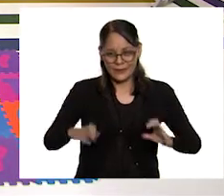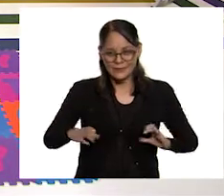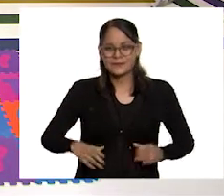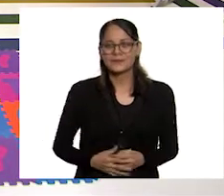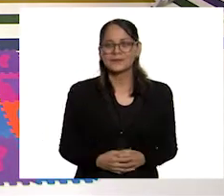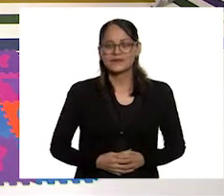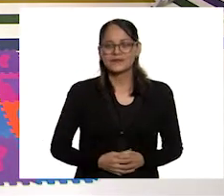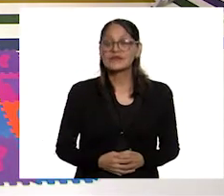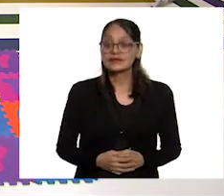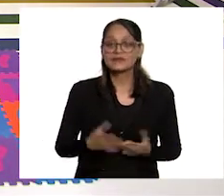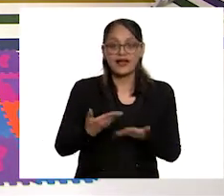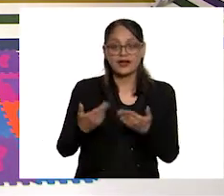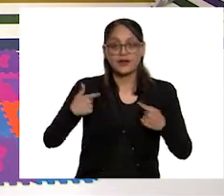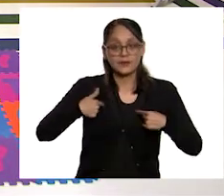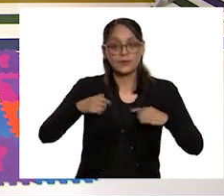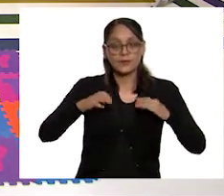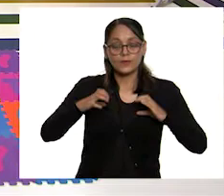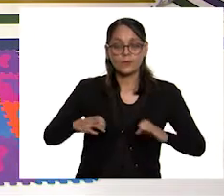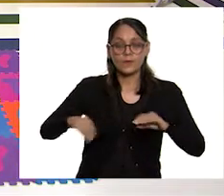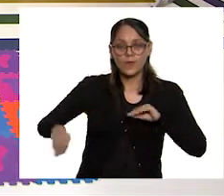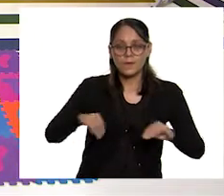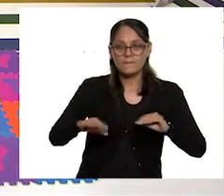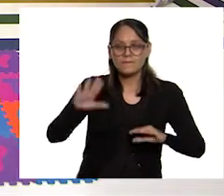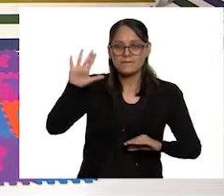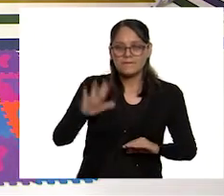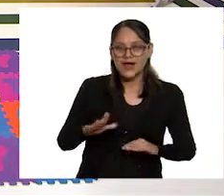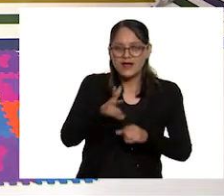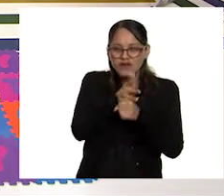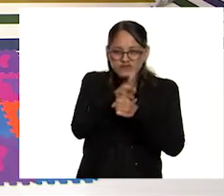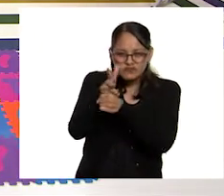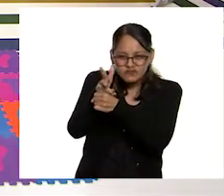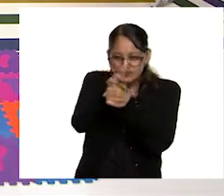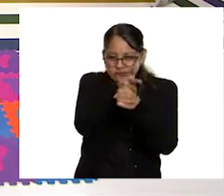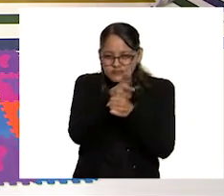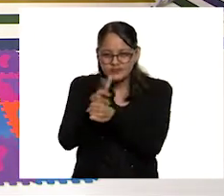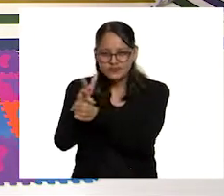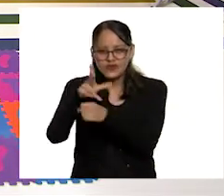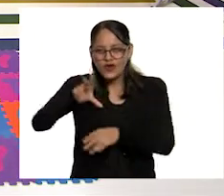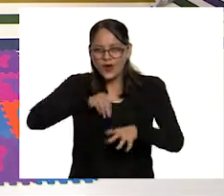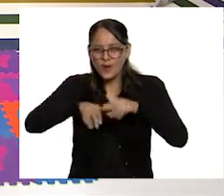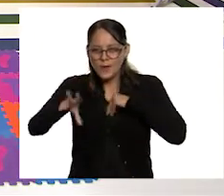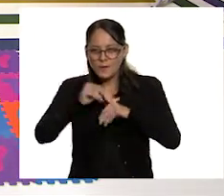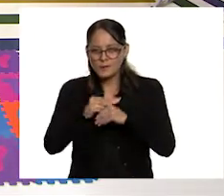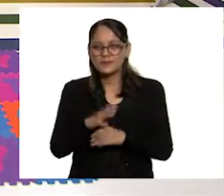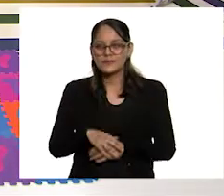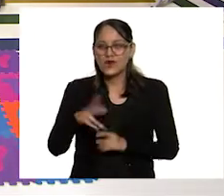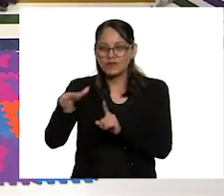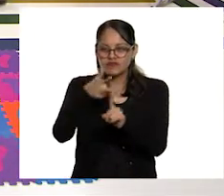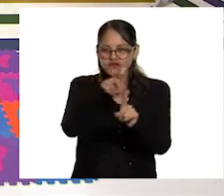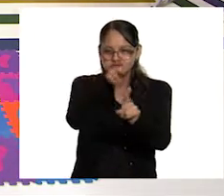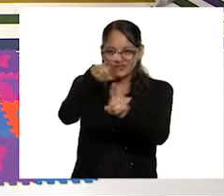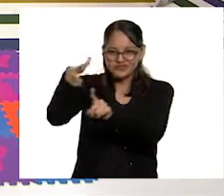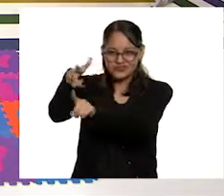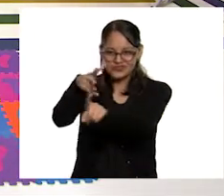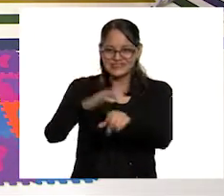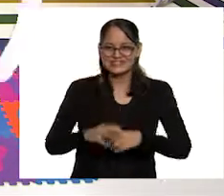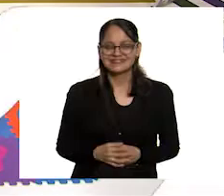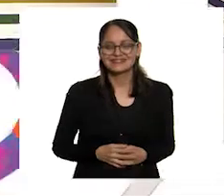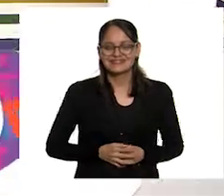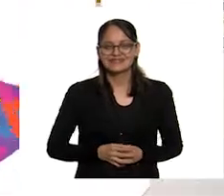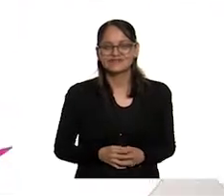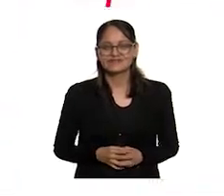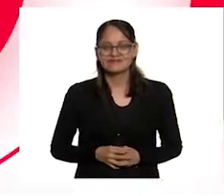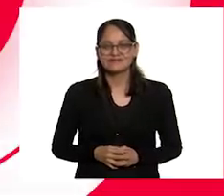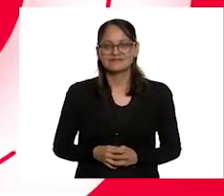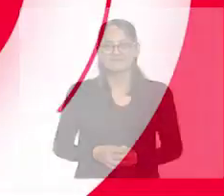Movernos. Y yo me voy a mover como un camarógrafo. Ya sé, voy a perseguirte así policíacamente, pero soy el